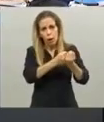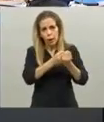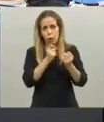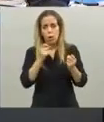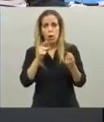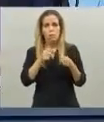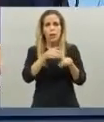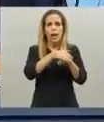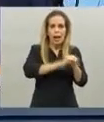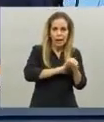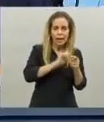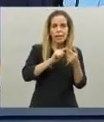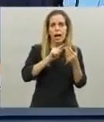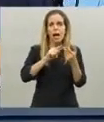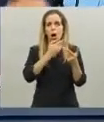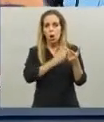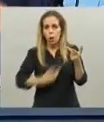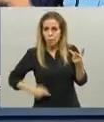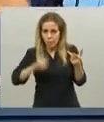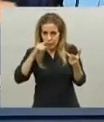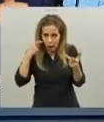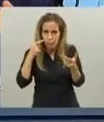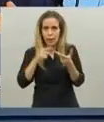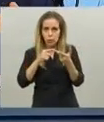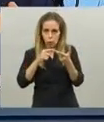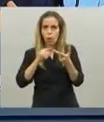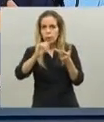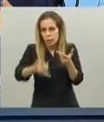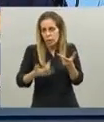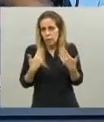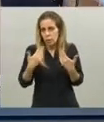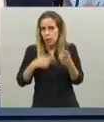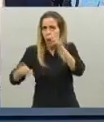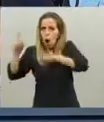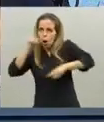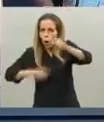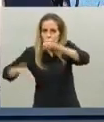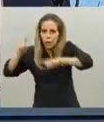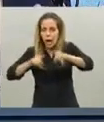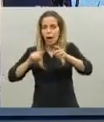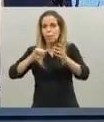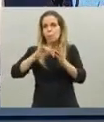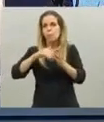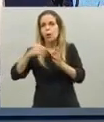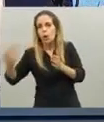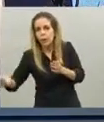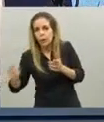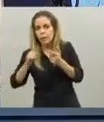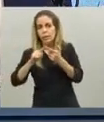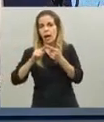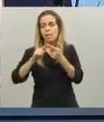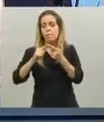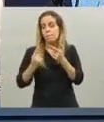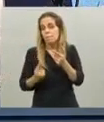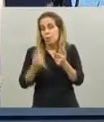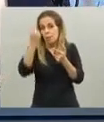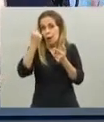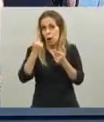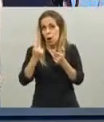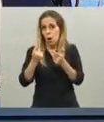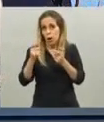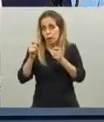con Horacio nos hemos puesto de acuerdo con Alberto que permite coordinar primero toda la provincia que es